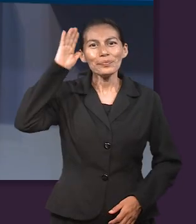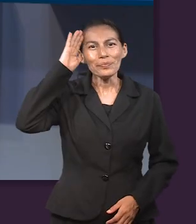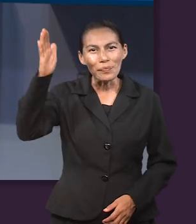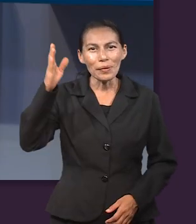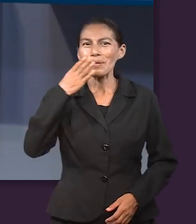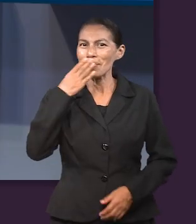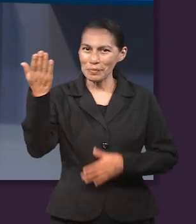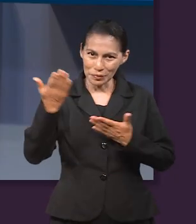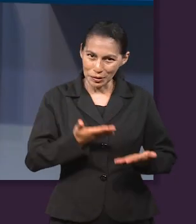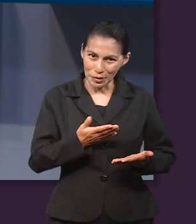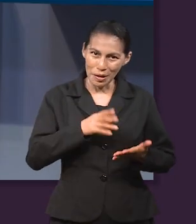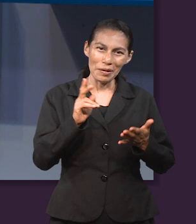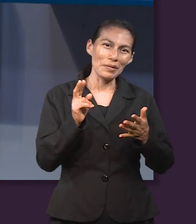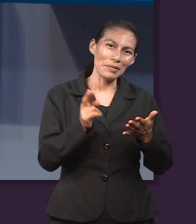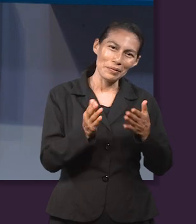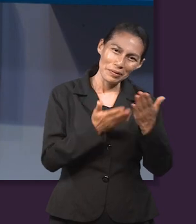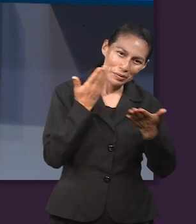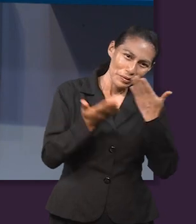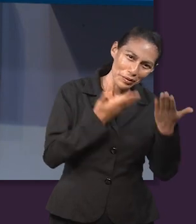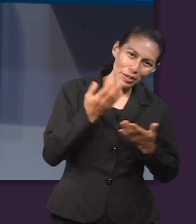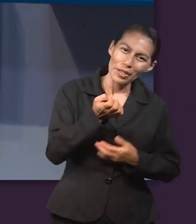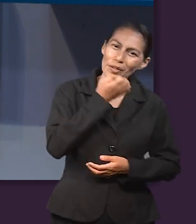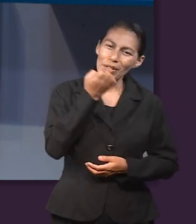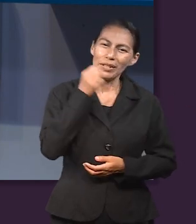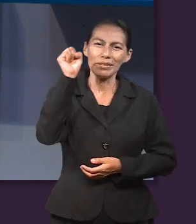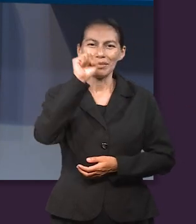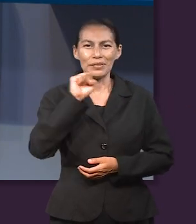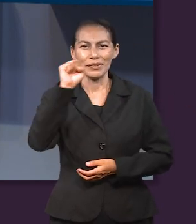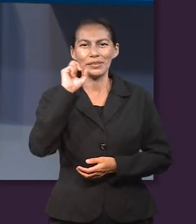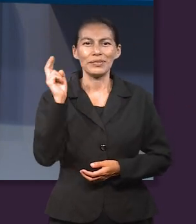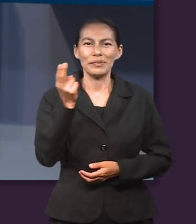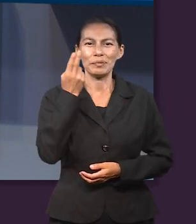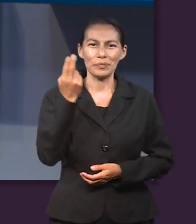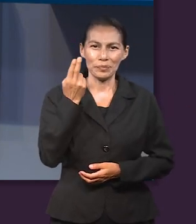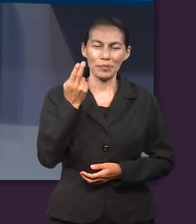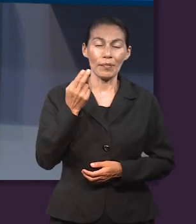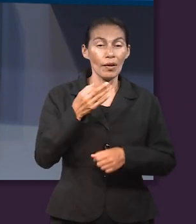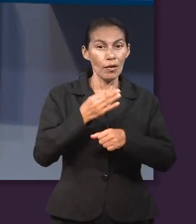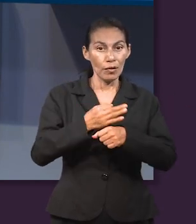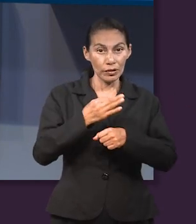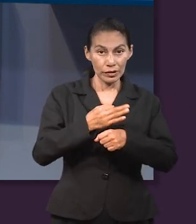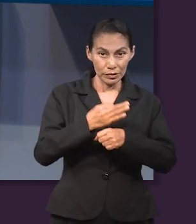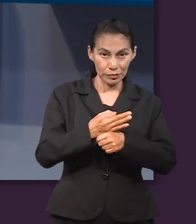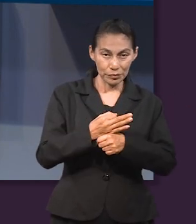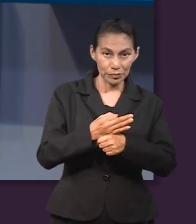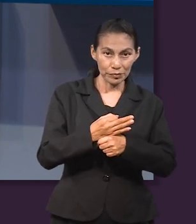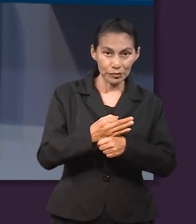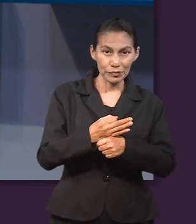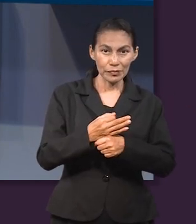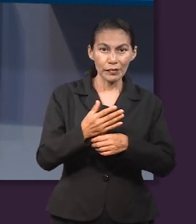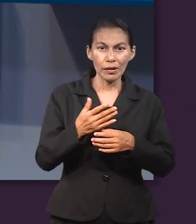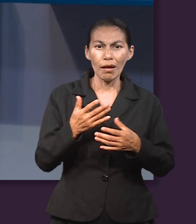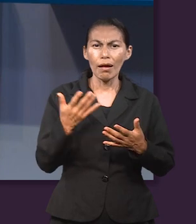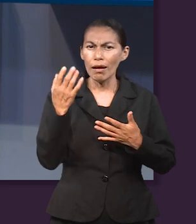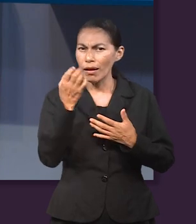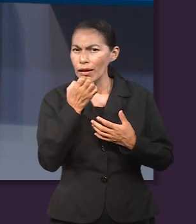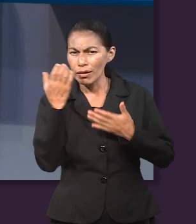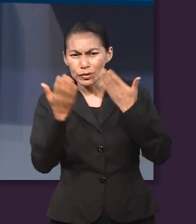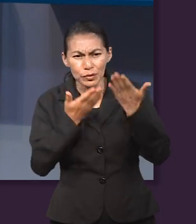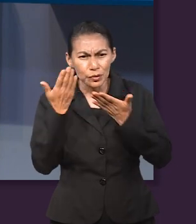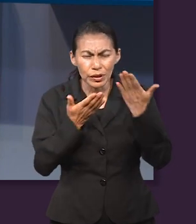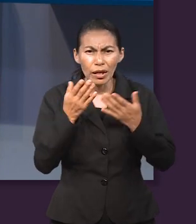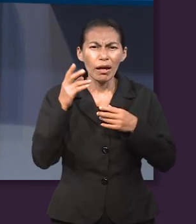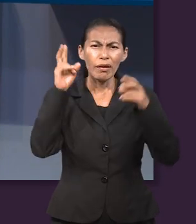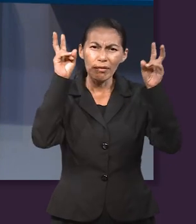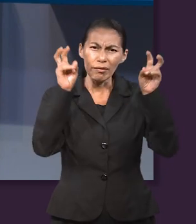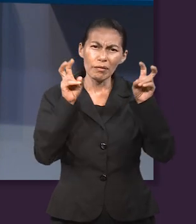Hola, ¿qué tal? Bienvenidos a un repaso más de la Escuela Sabática Universitaria. En esta ocasión estamos por analizar